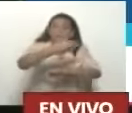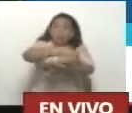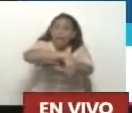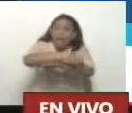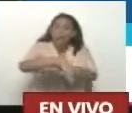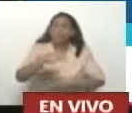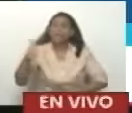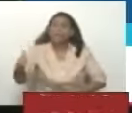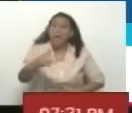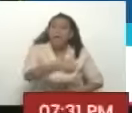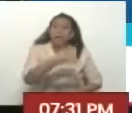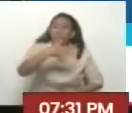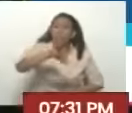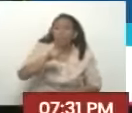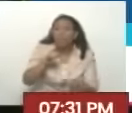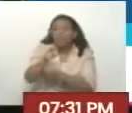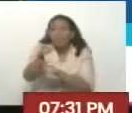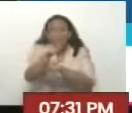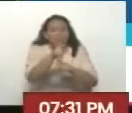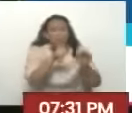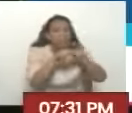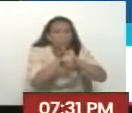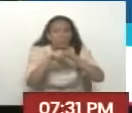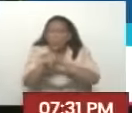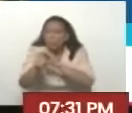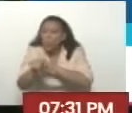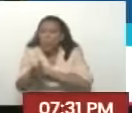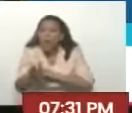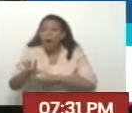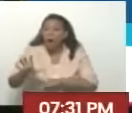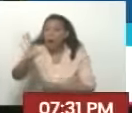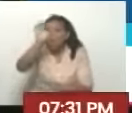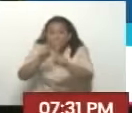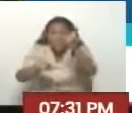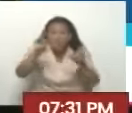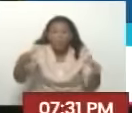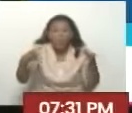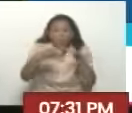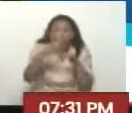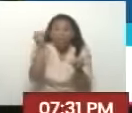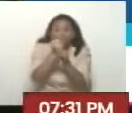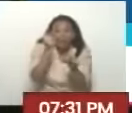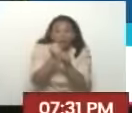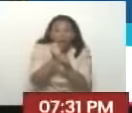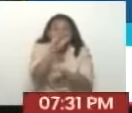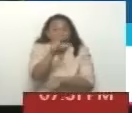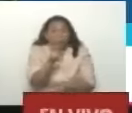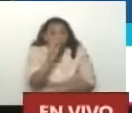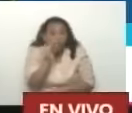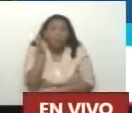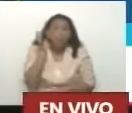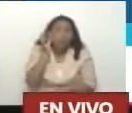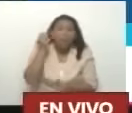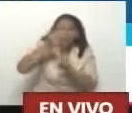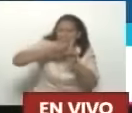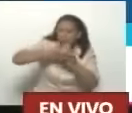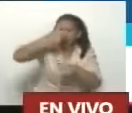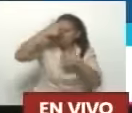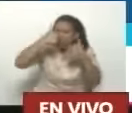Donde tú te metas Donde tú vayas Encontrarás Un equipo de trabajo Un hombre Una mujer Un luchador